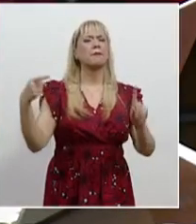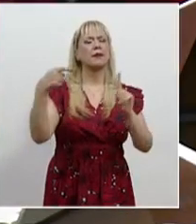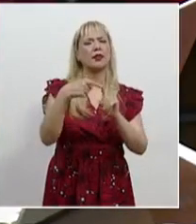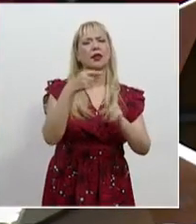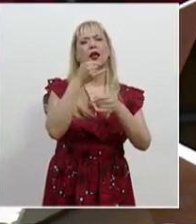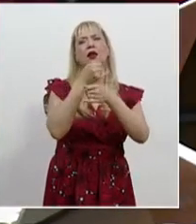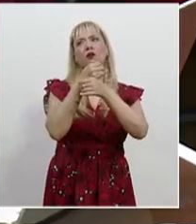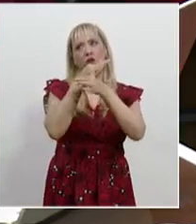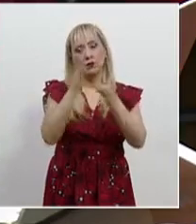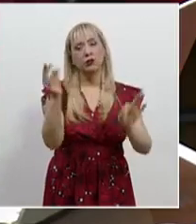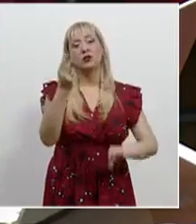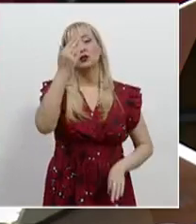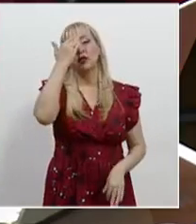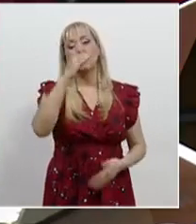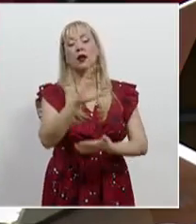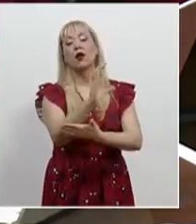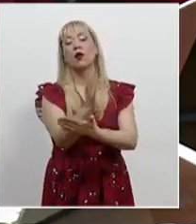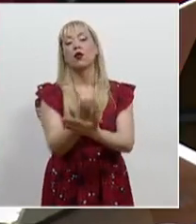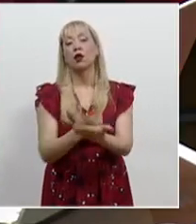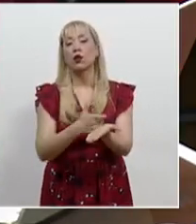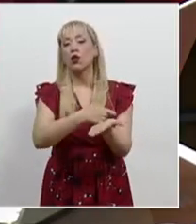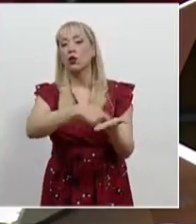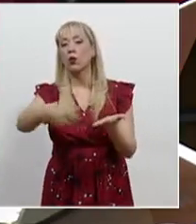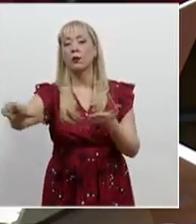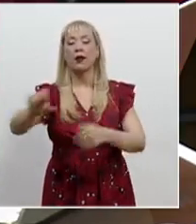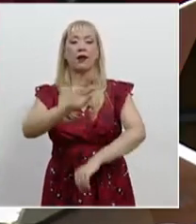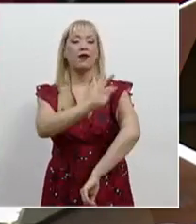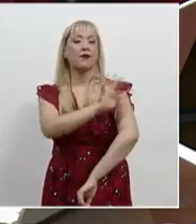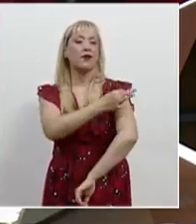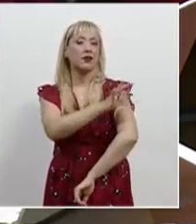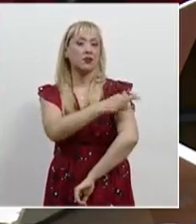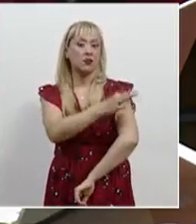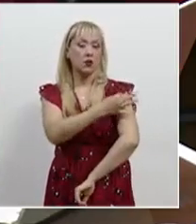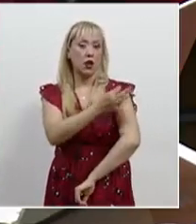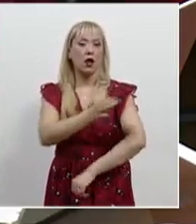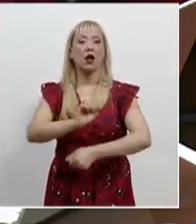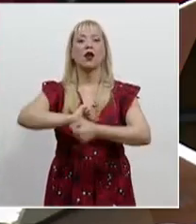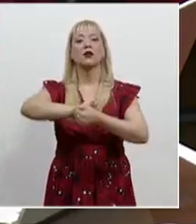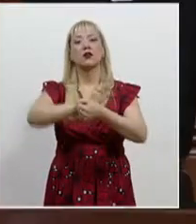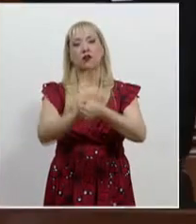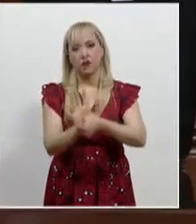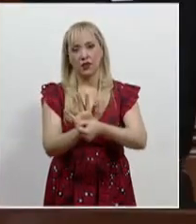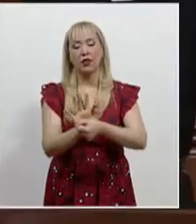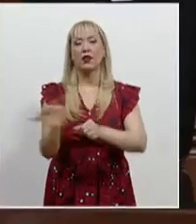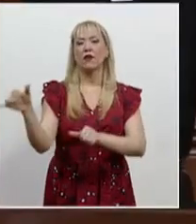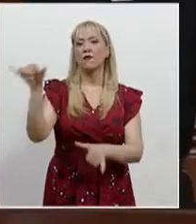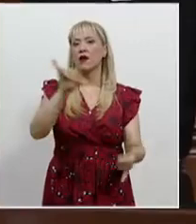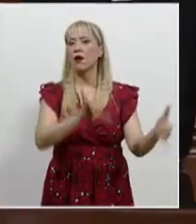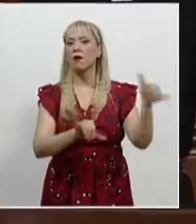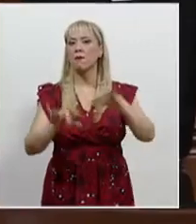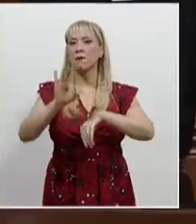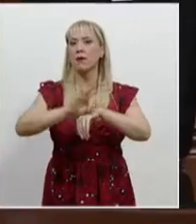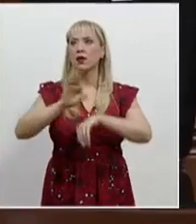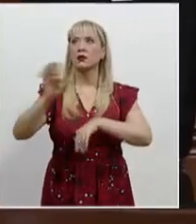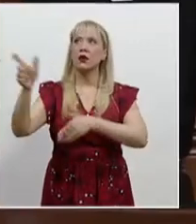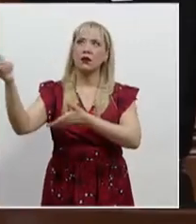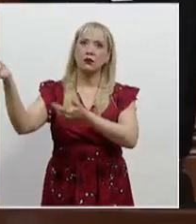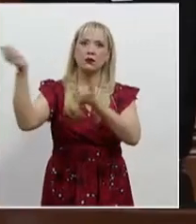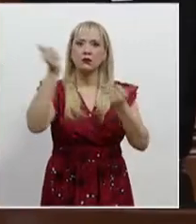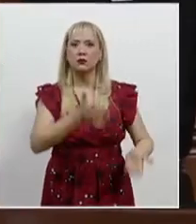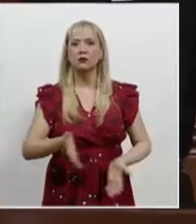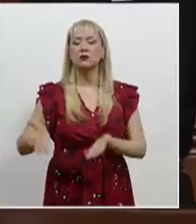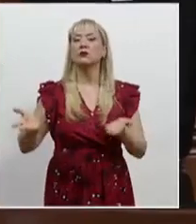relativa a los contratos con las farmacéuticas para la obtención de las vacunas COVID. Y el Pleno de Ministros